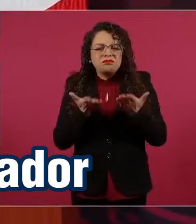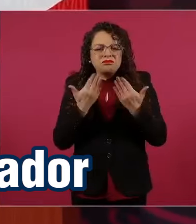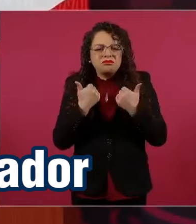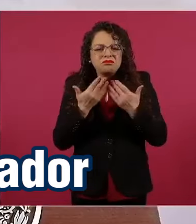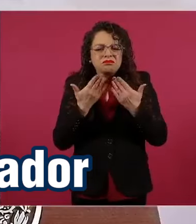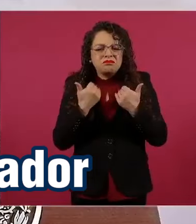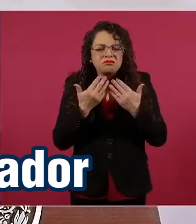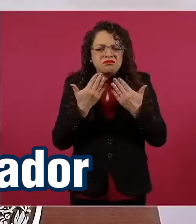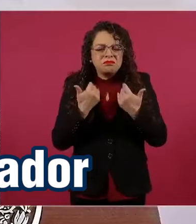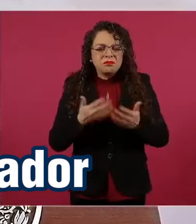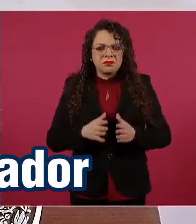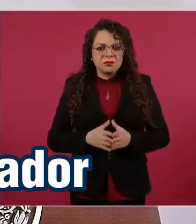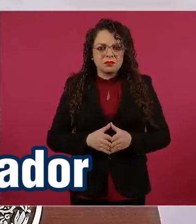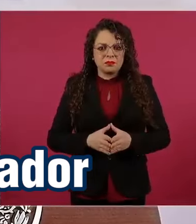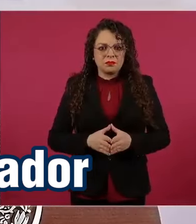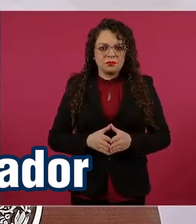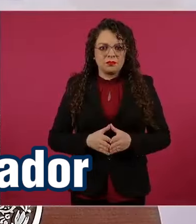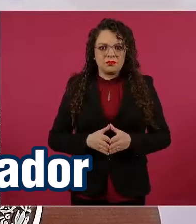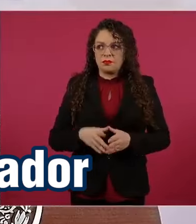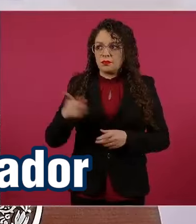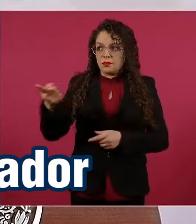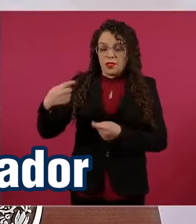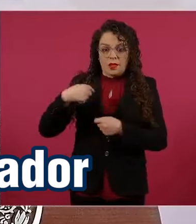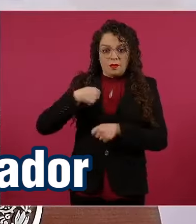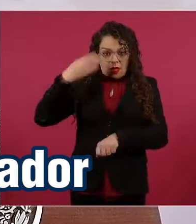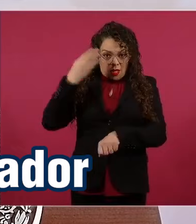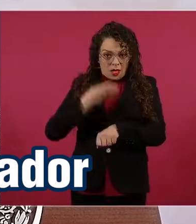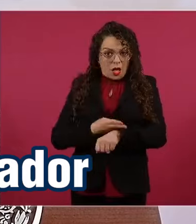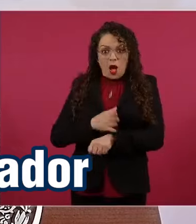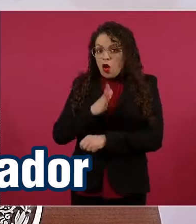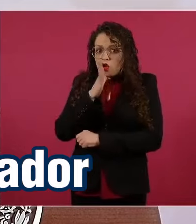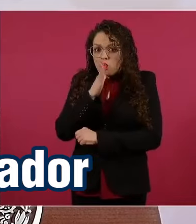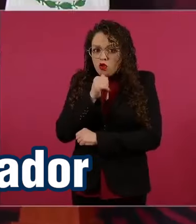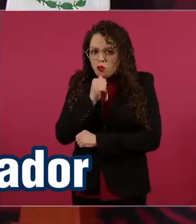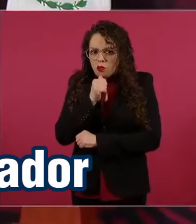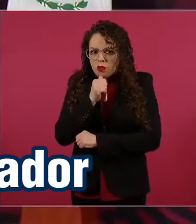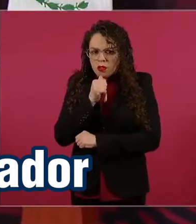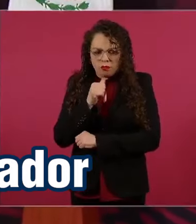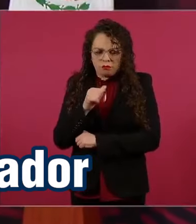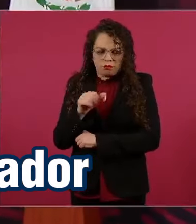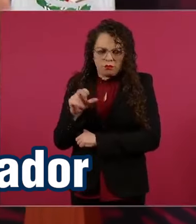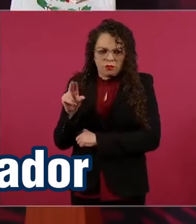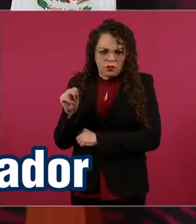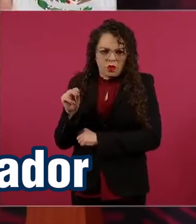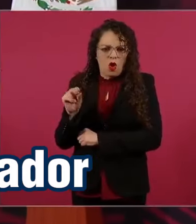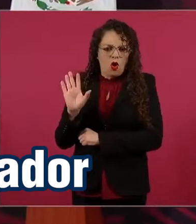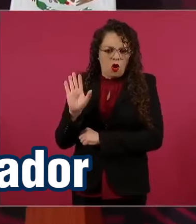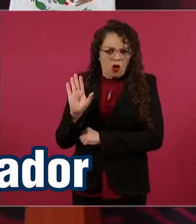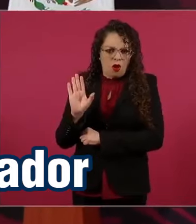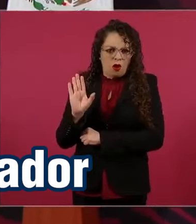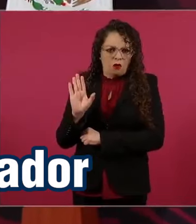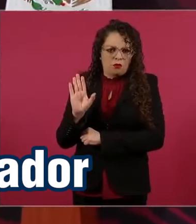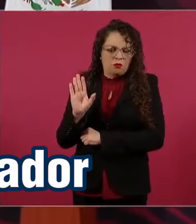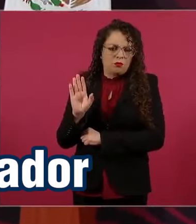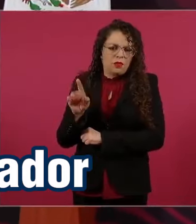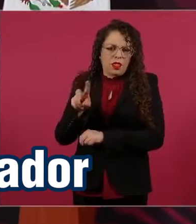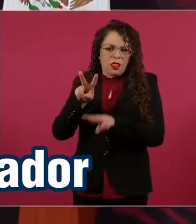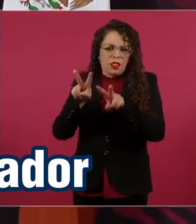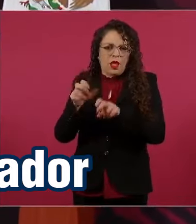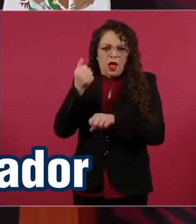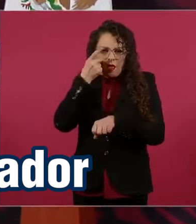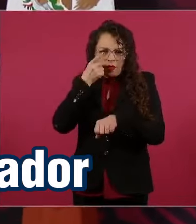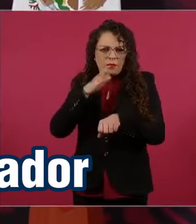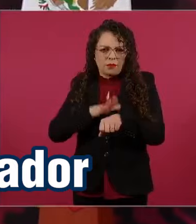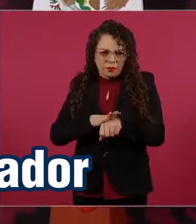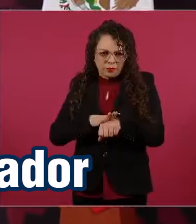castigarme por ser un asunto administrativo, es